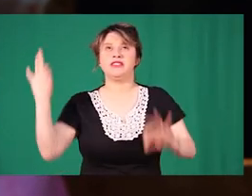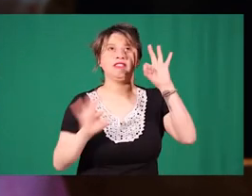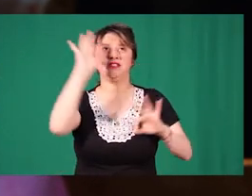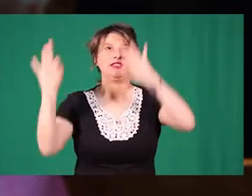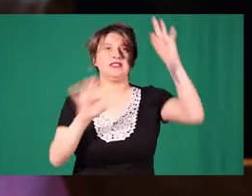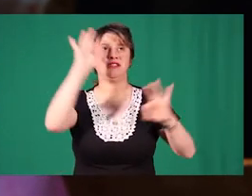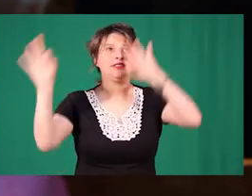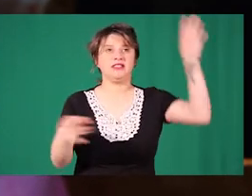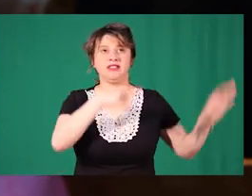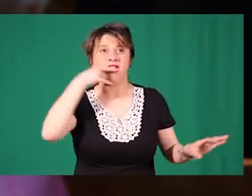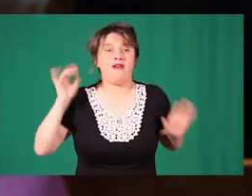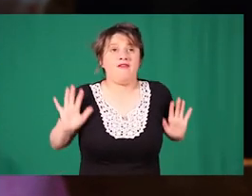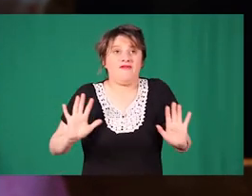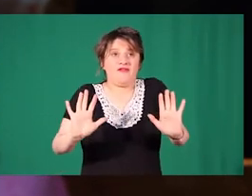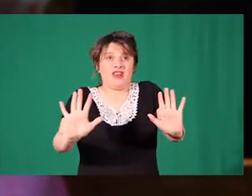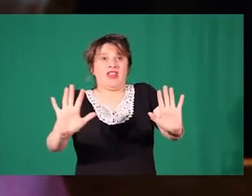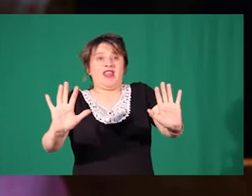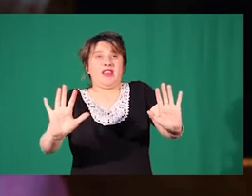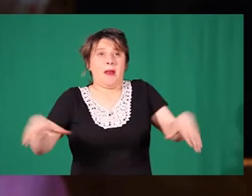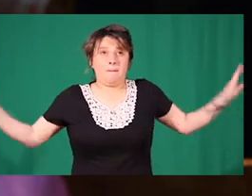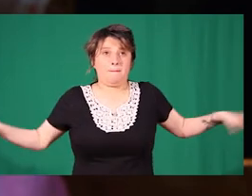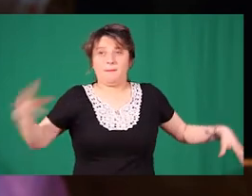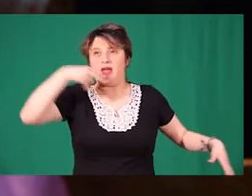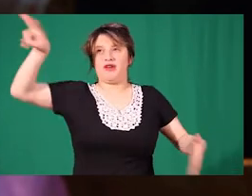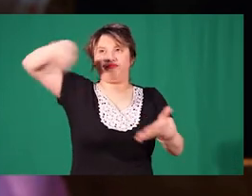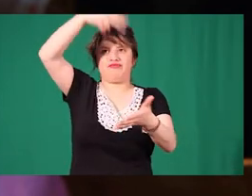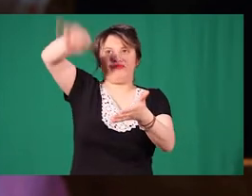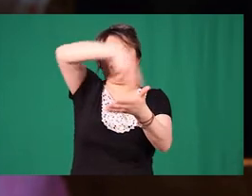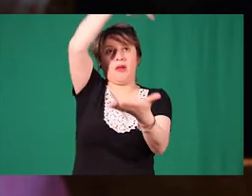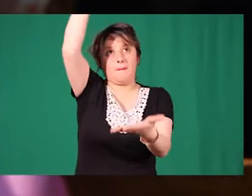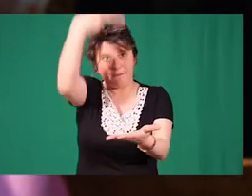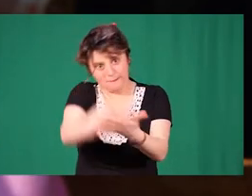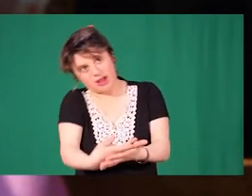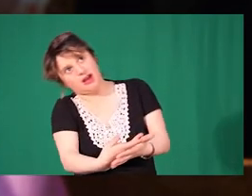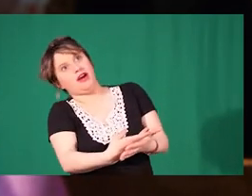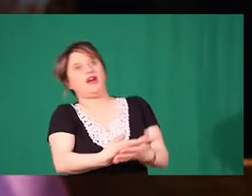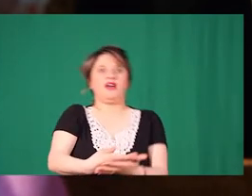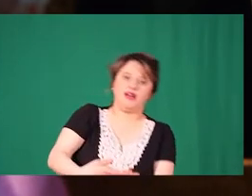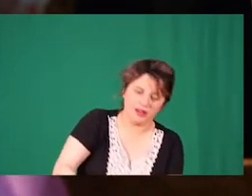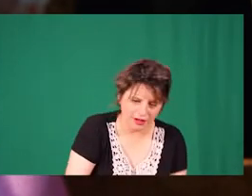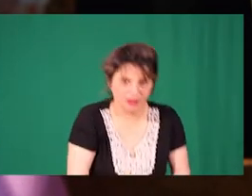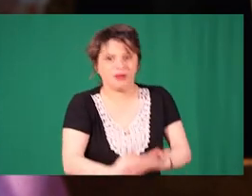pajarito se frena tan rápido Que pierde el equilibrio y cae al suelo ¡Ay!